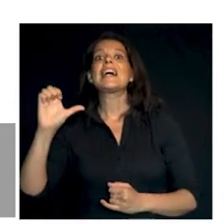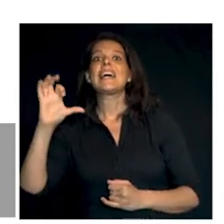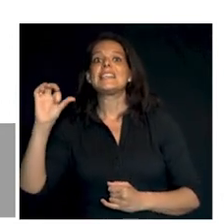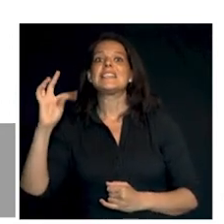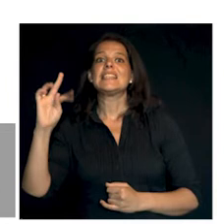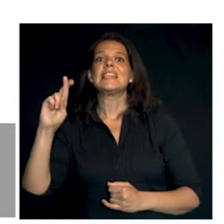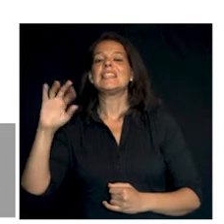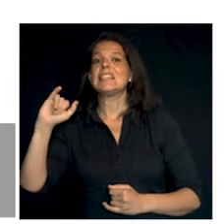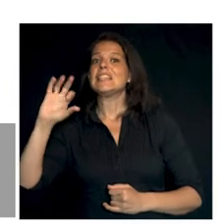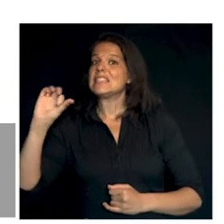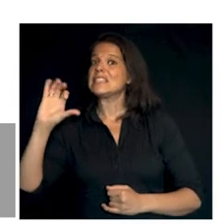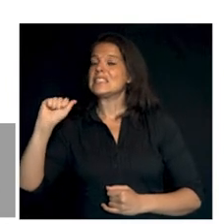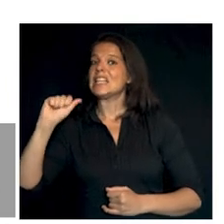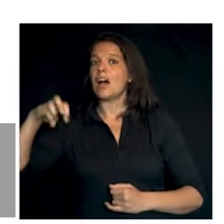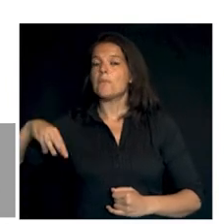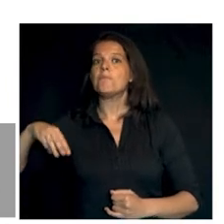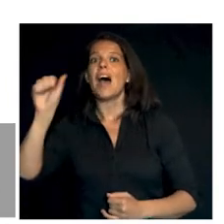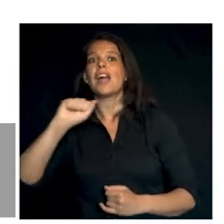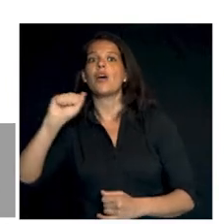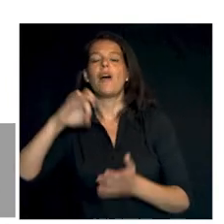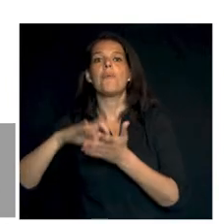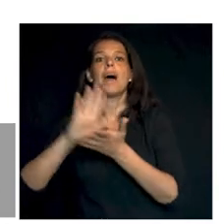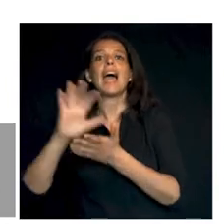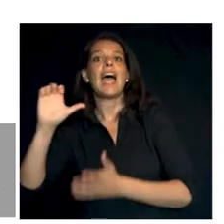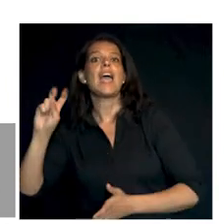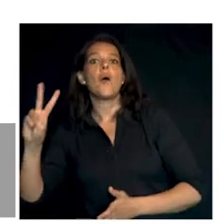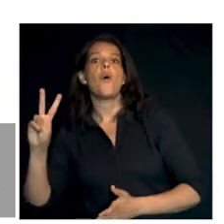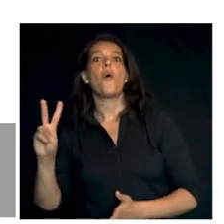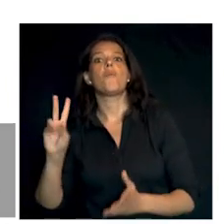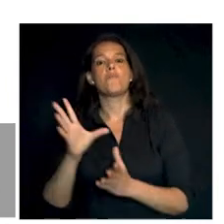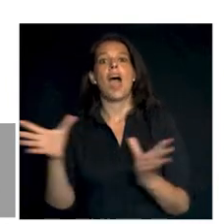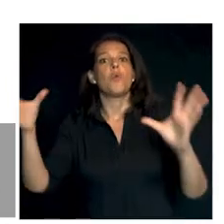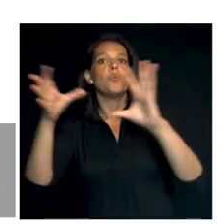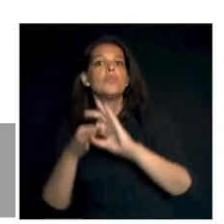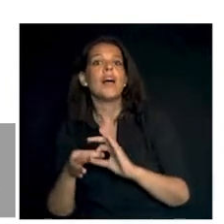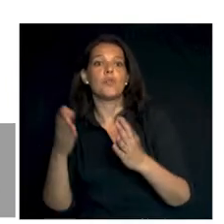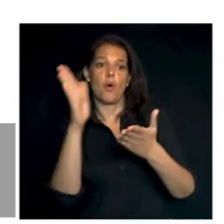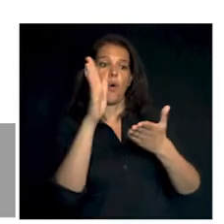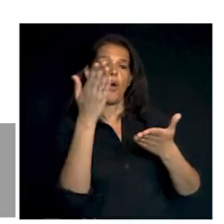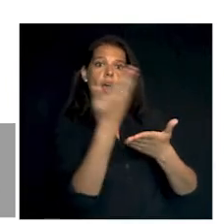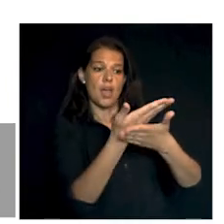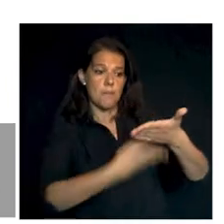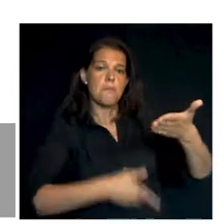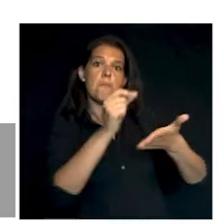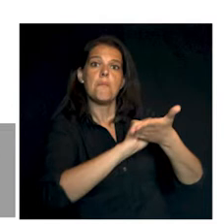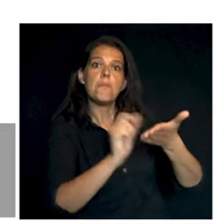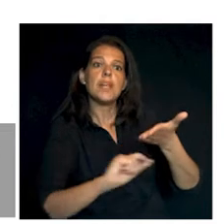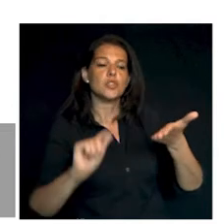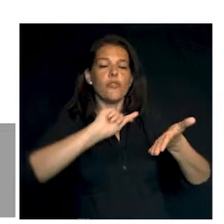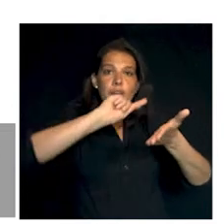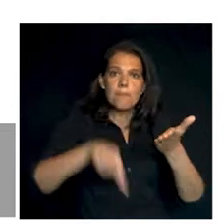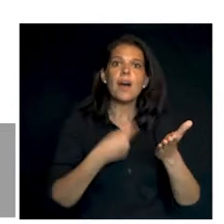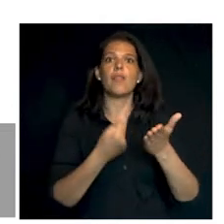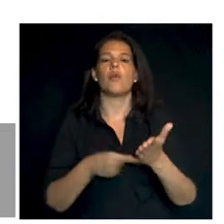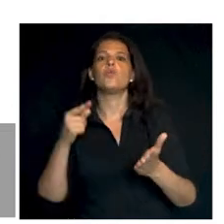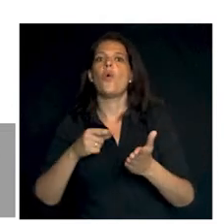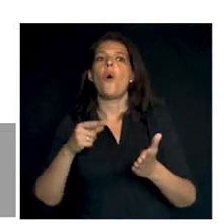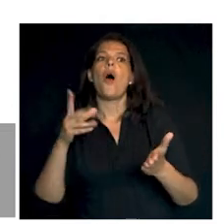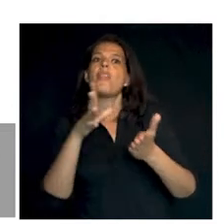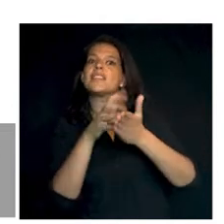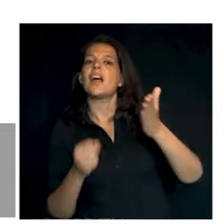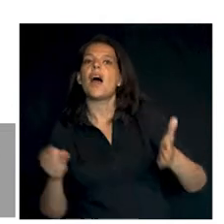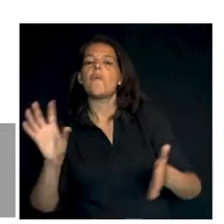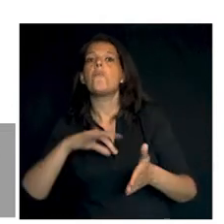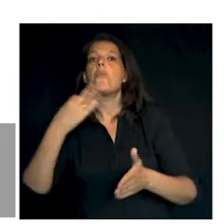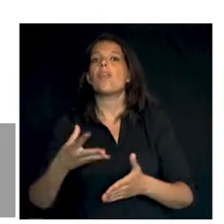.malaga.eu adjuntando el impreso debidamente cumplimentado y firmado que puede obtener en el